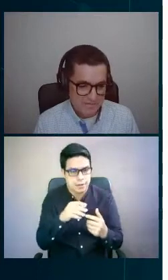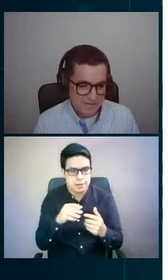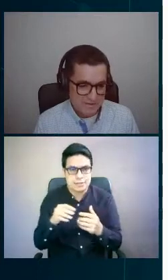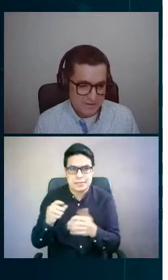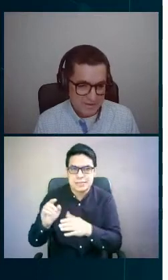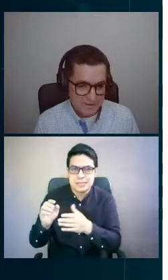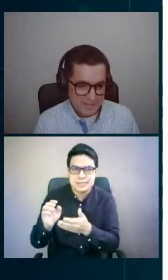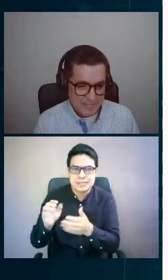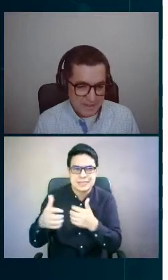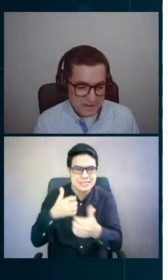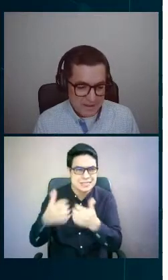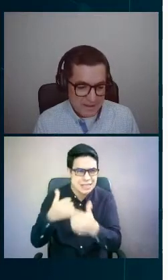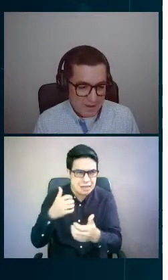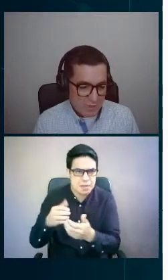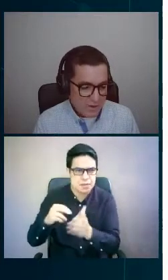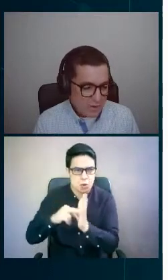sistemas.